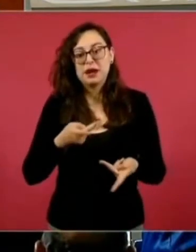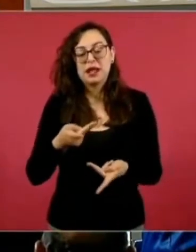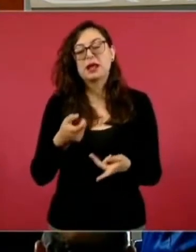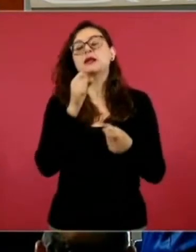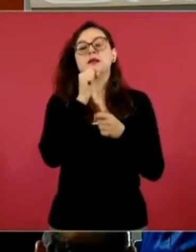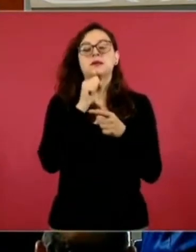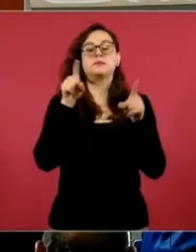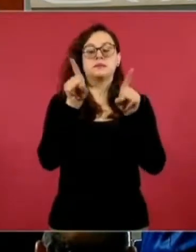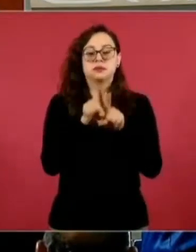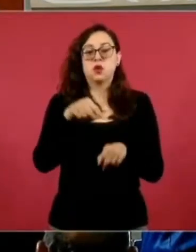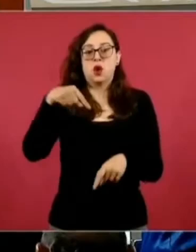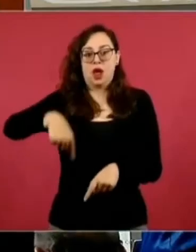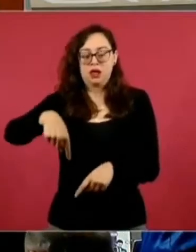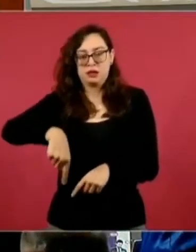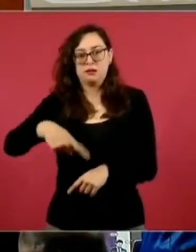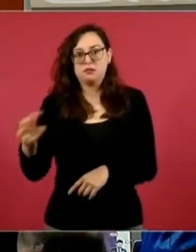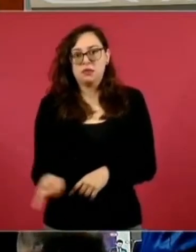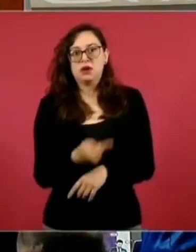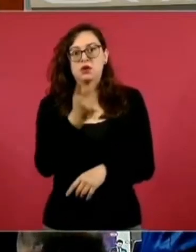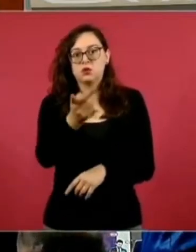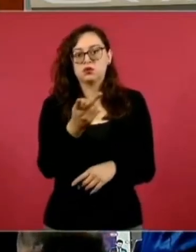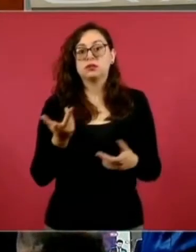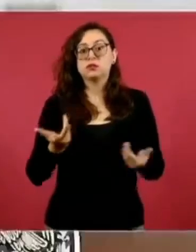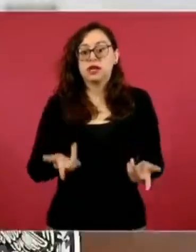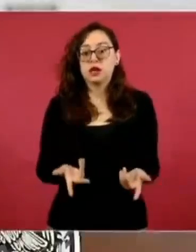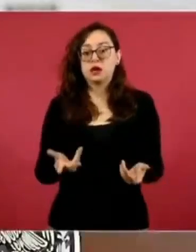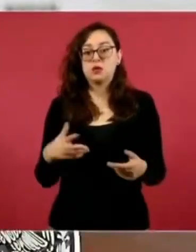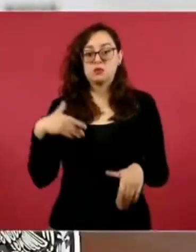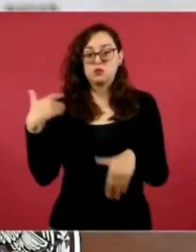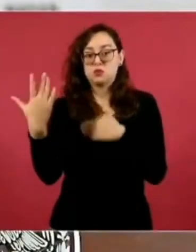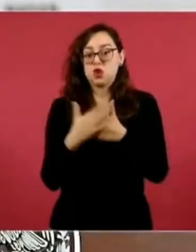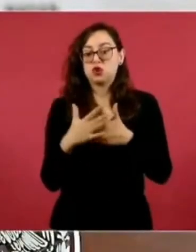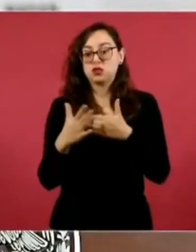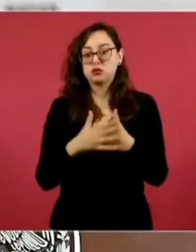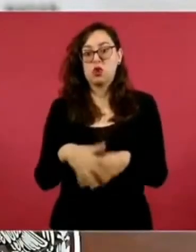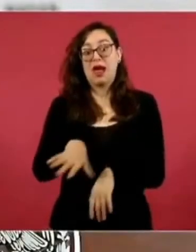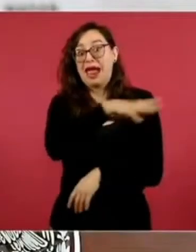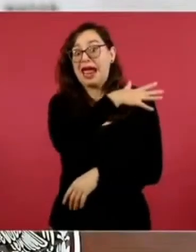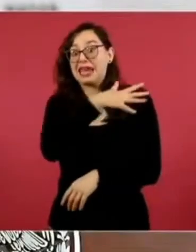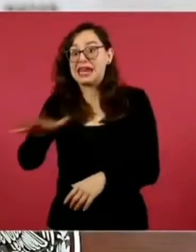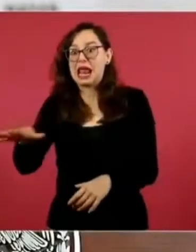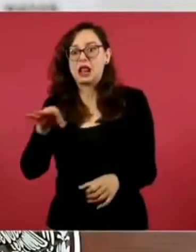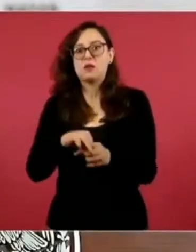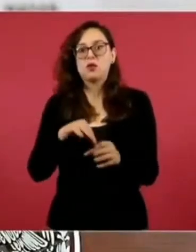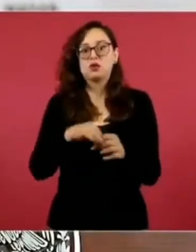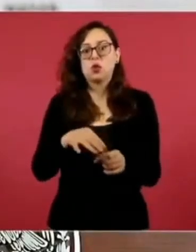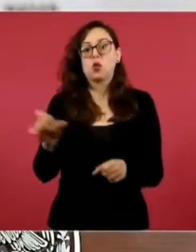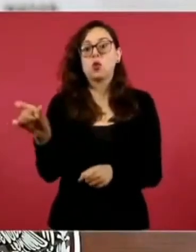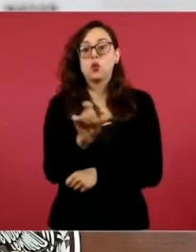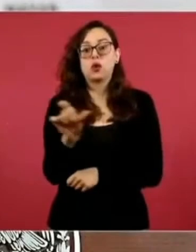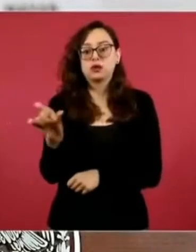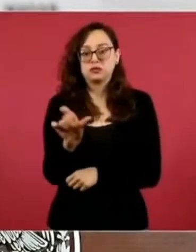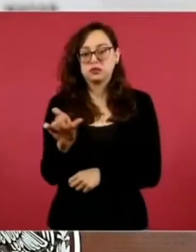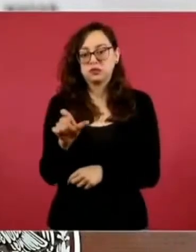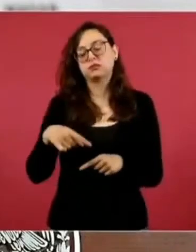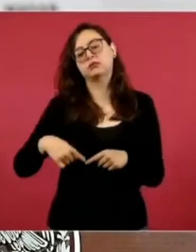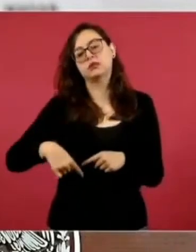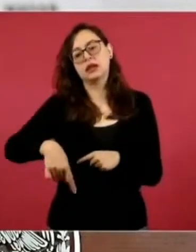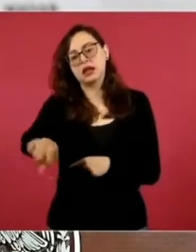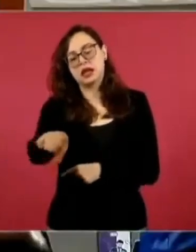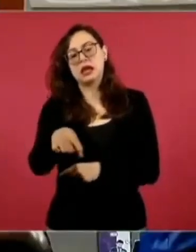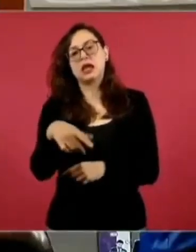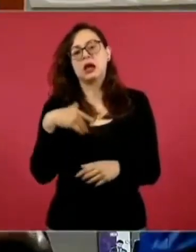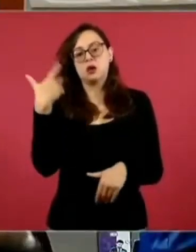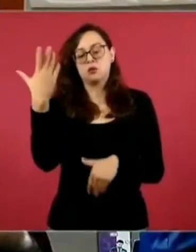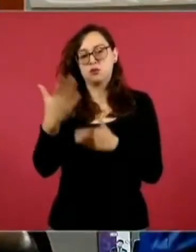vertieron en este espacio, pues se llevará a cabo en el último trimestre del año, es decir, ya en los tiempos correspondientes a la